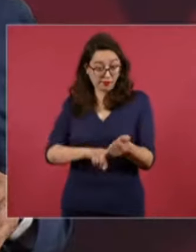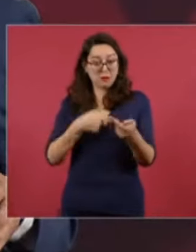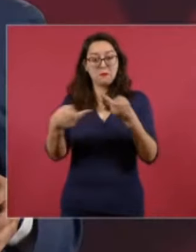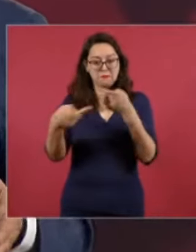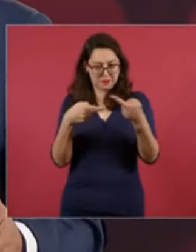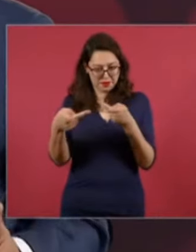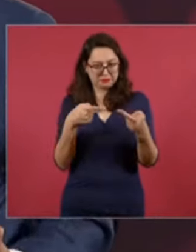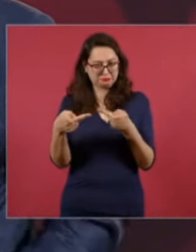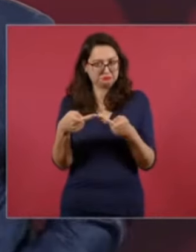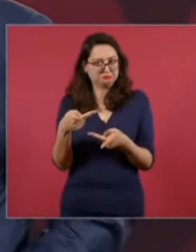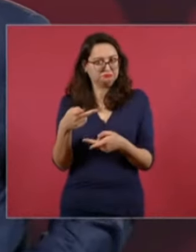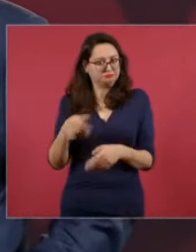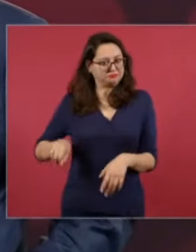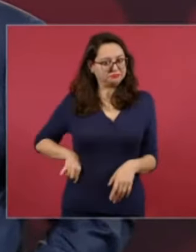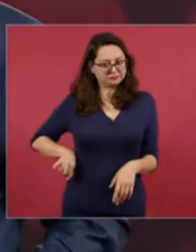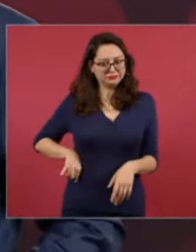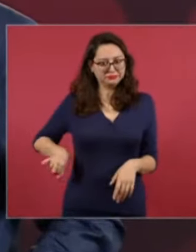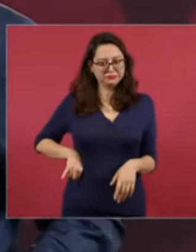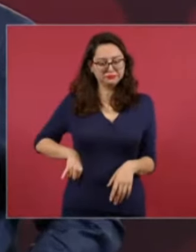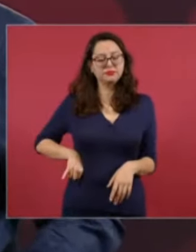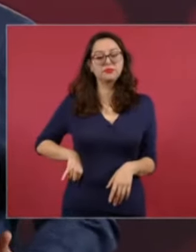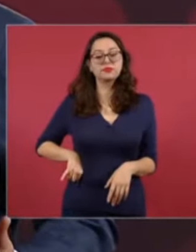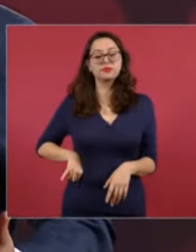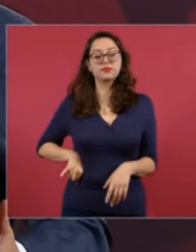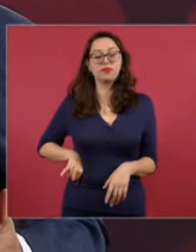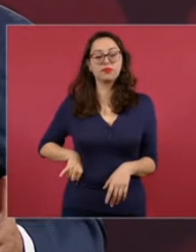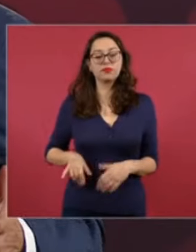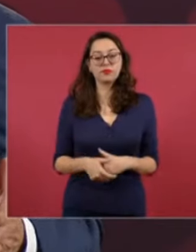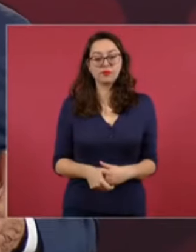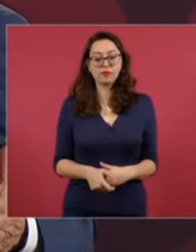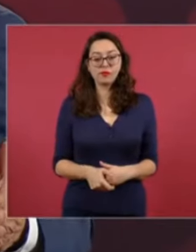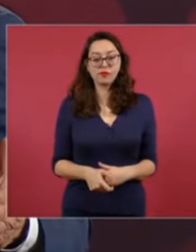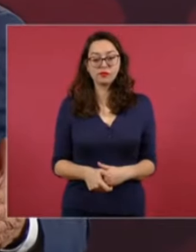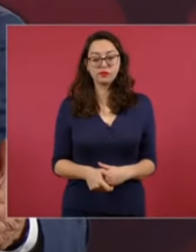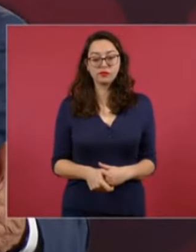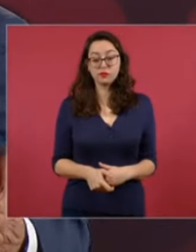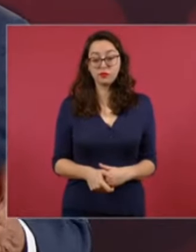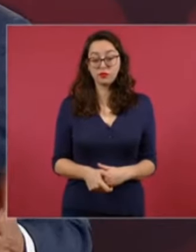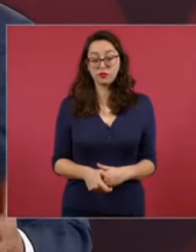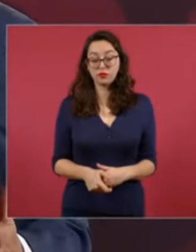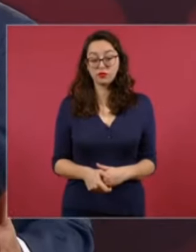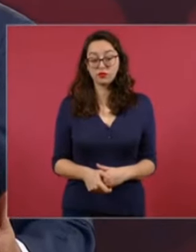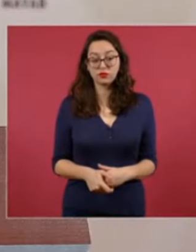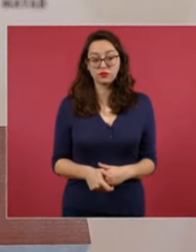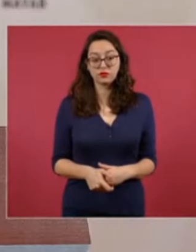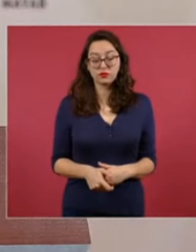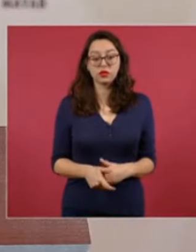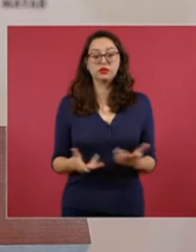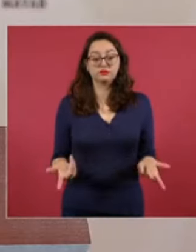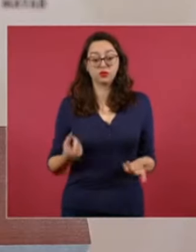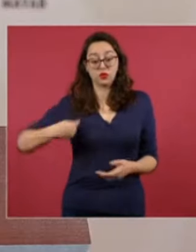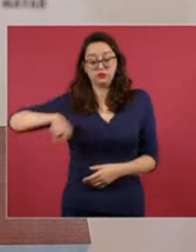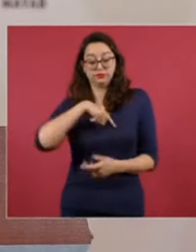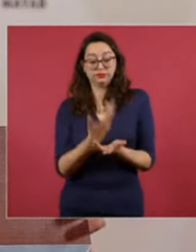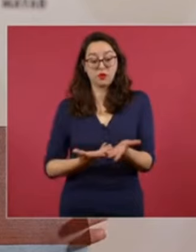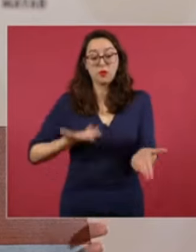Es una iniciativa de reforma que estamos